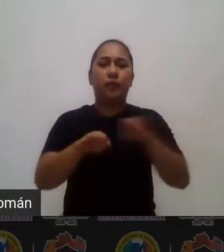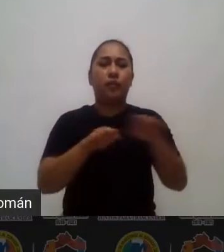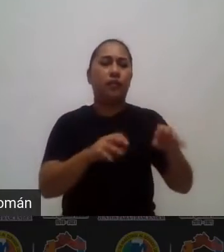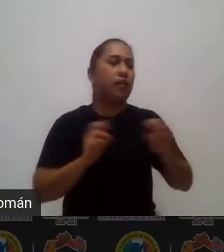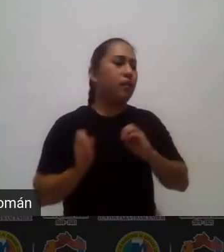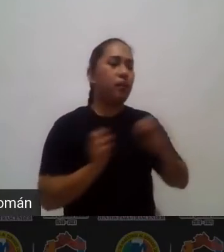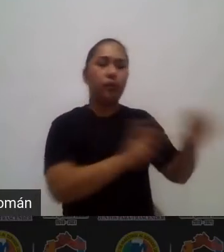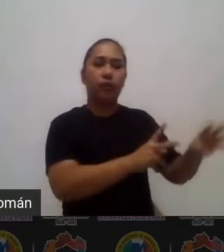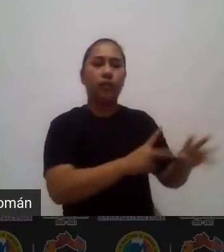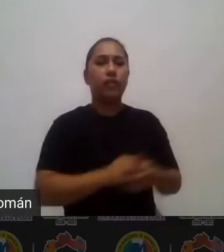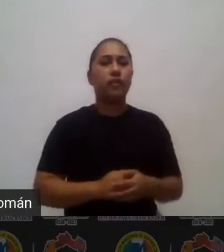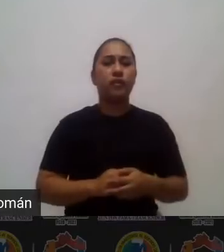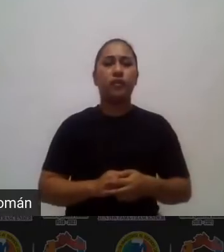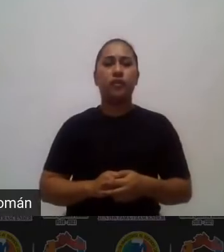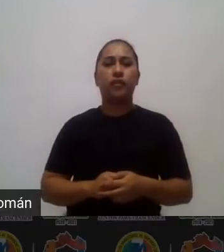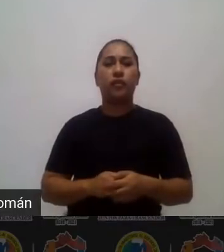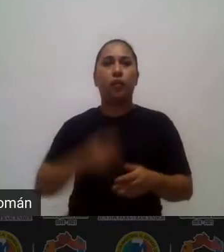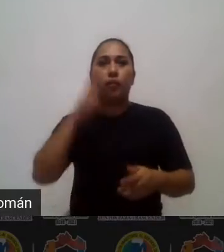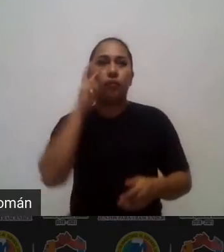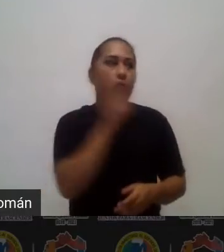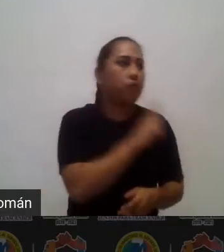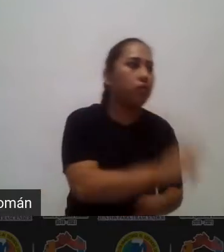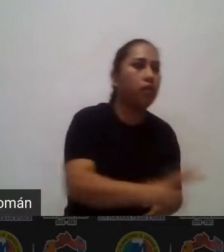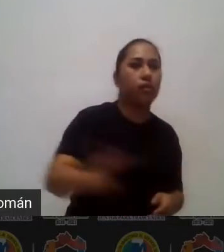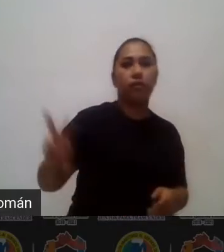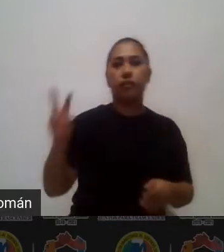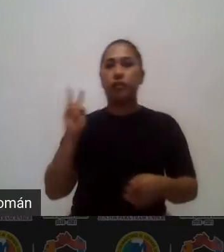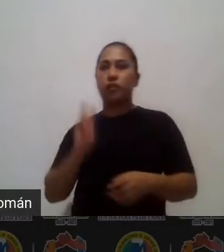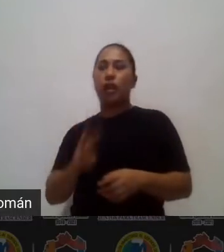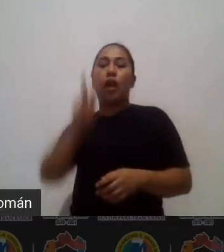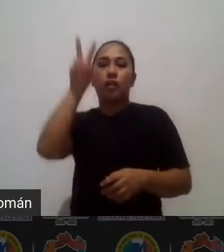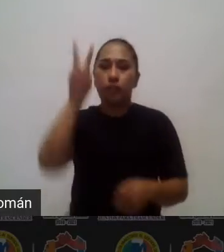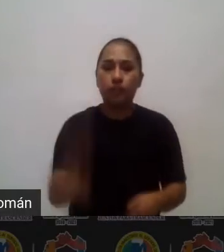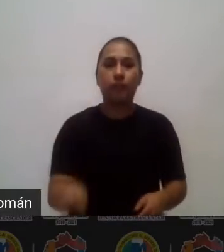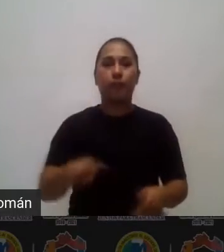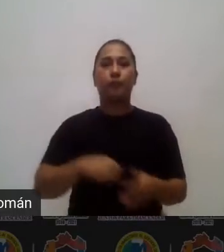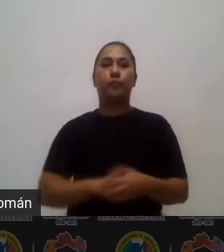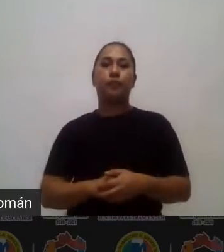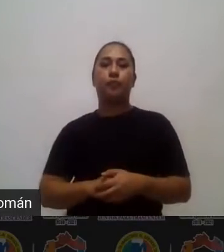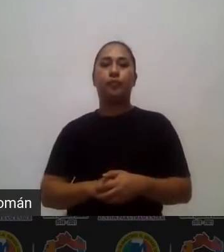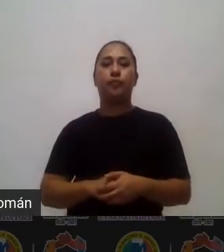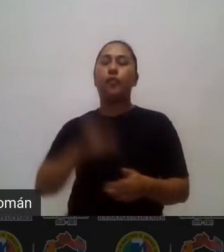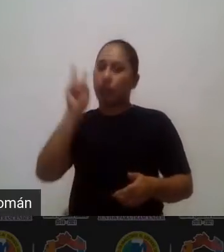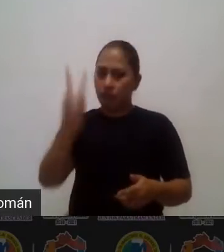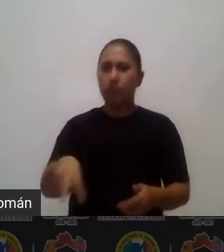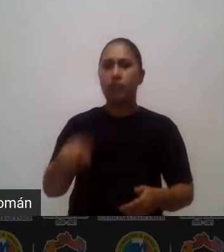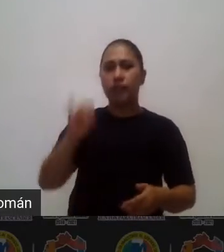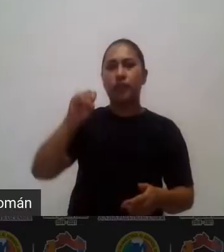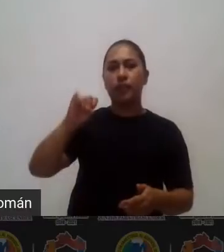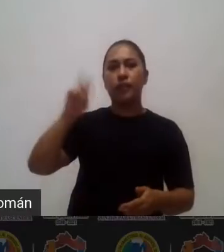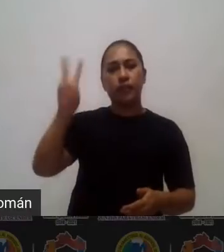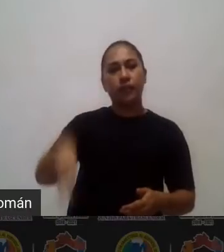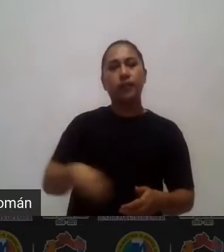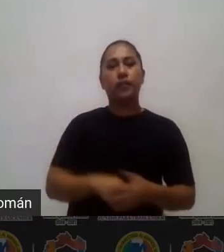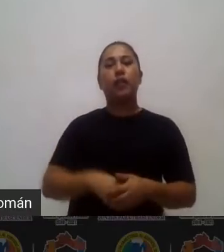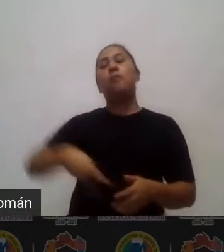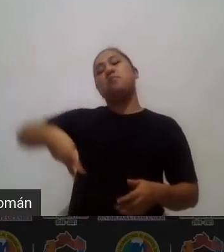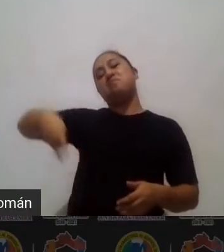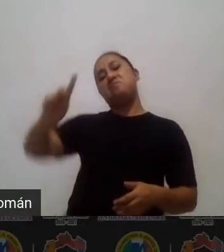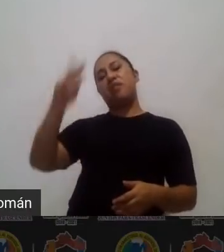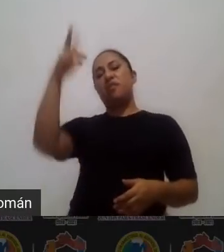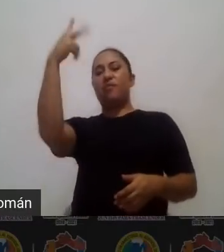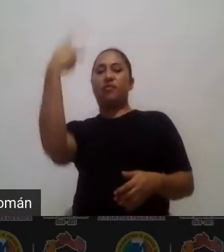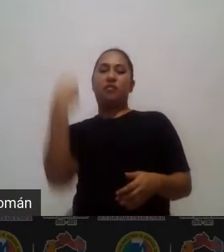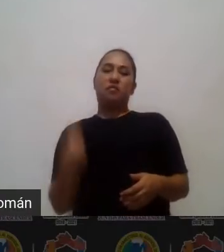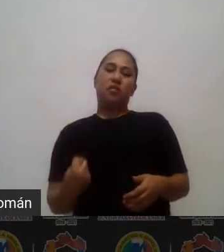el hilo conductor de la curiosidad sí sí sí eso es verdad es verdad pero si no tengo tecnología no